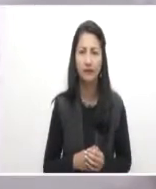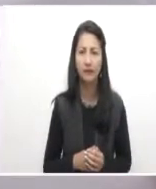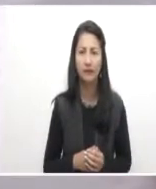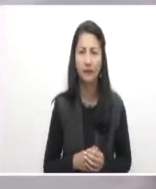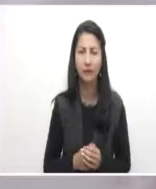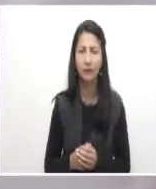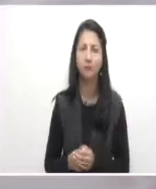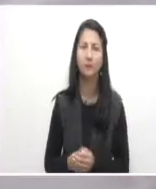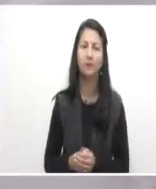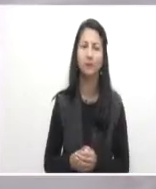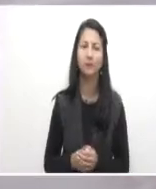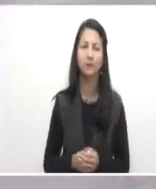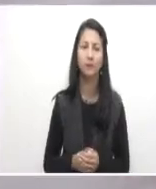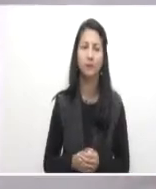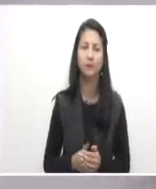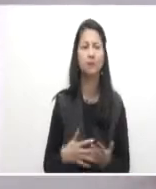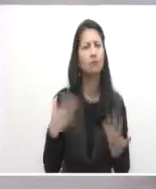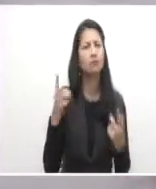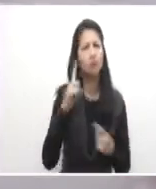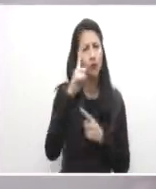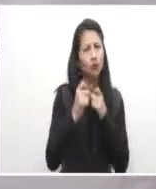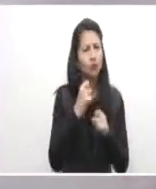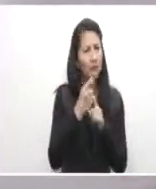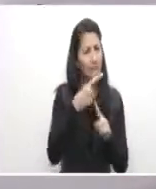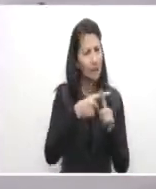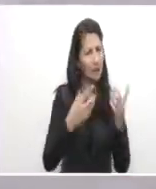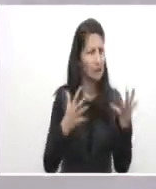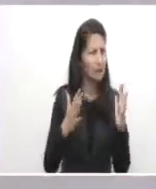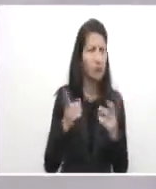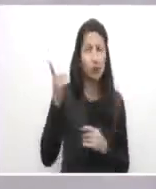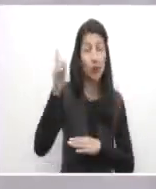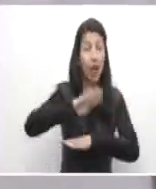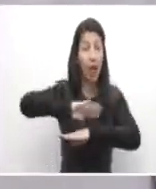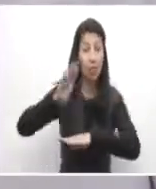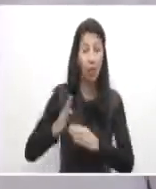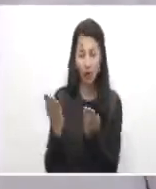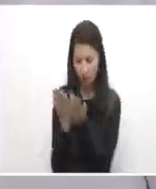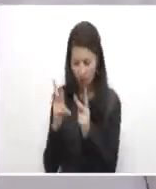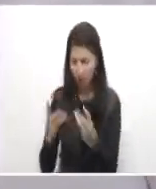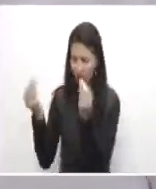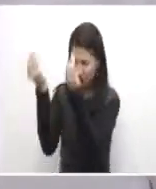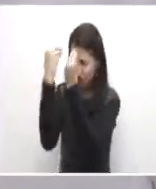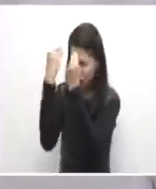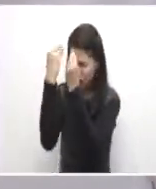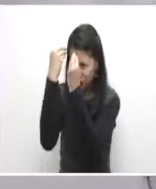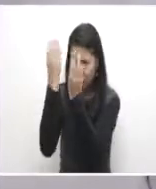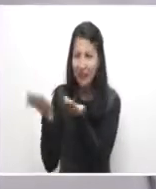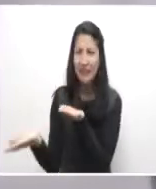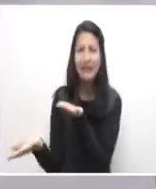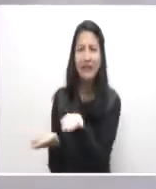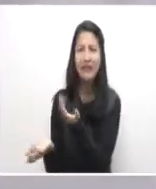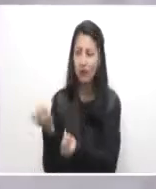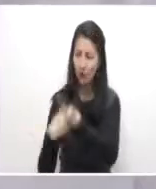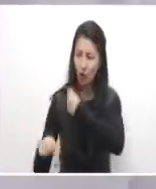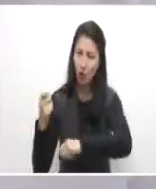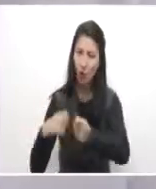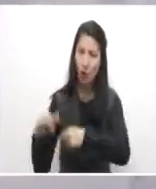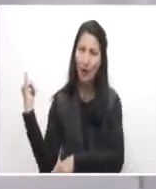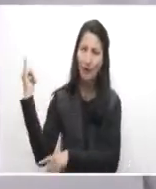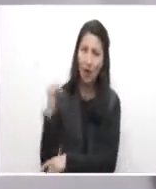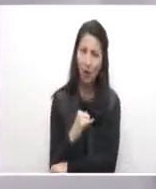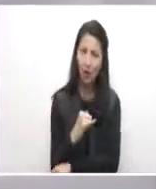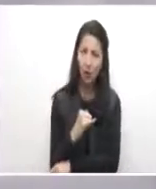Durante 15 meses un grupo de aprendices de la regional Antioquia se formaron como técnicos en servicios comerciales y